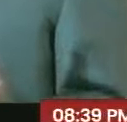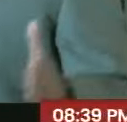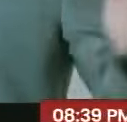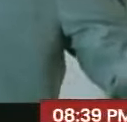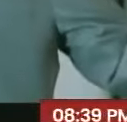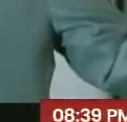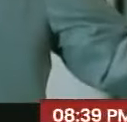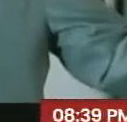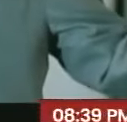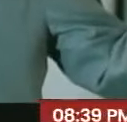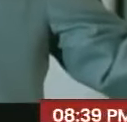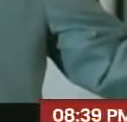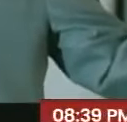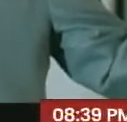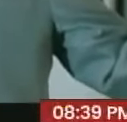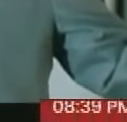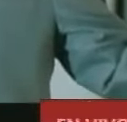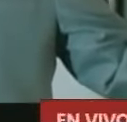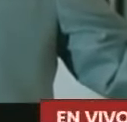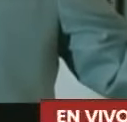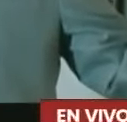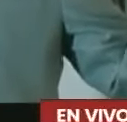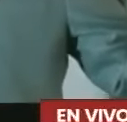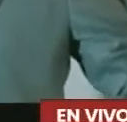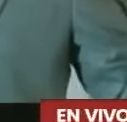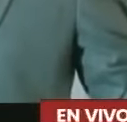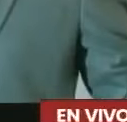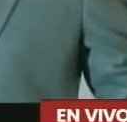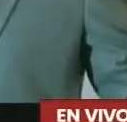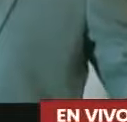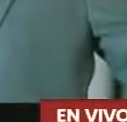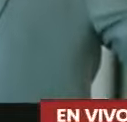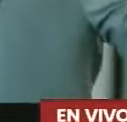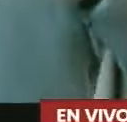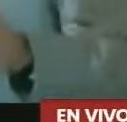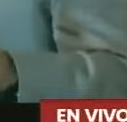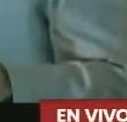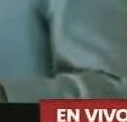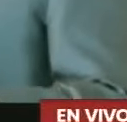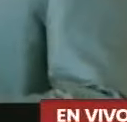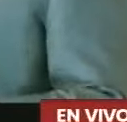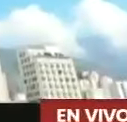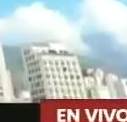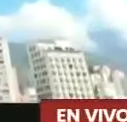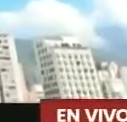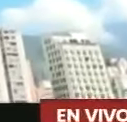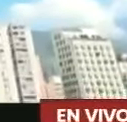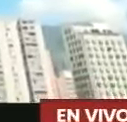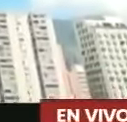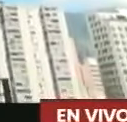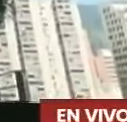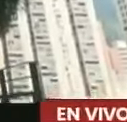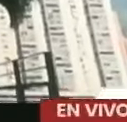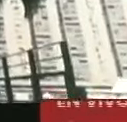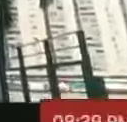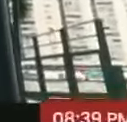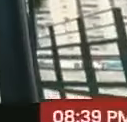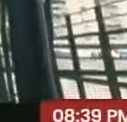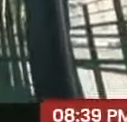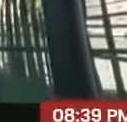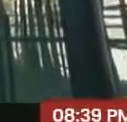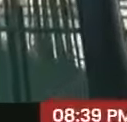Nacional, cerquita, bajándose en la estación del metro de Bellas Artes, caminando unos metros y entrando en este